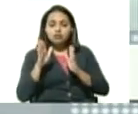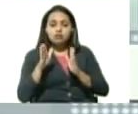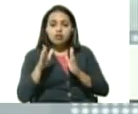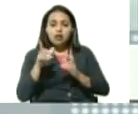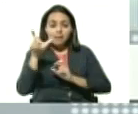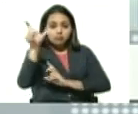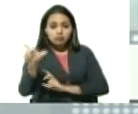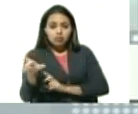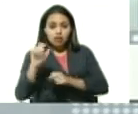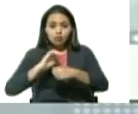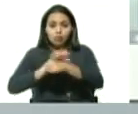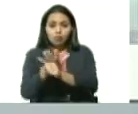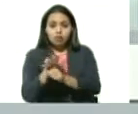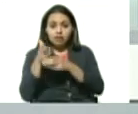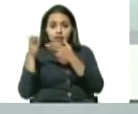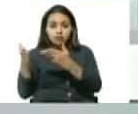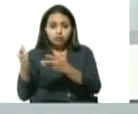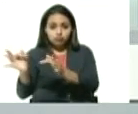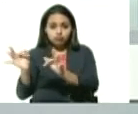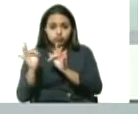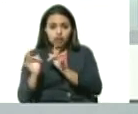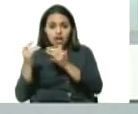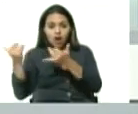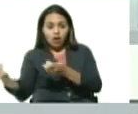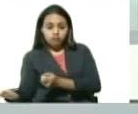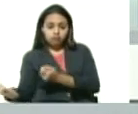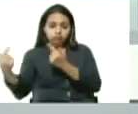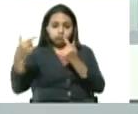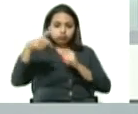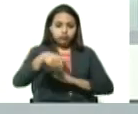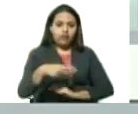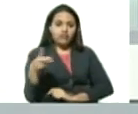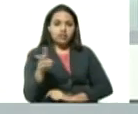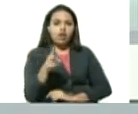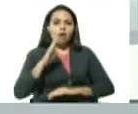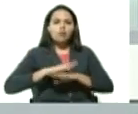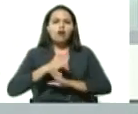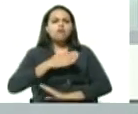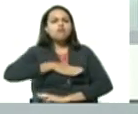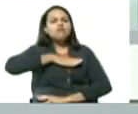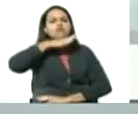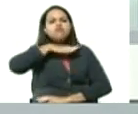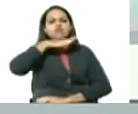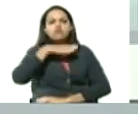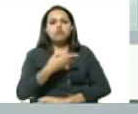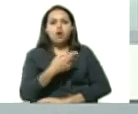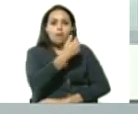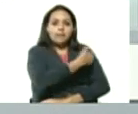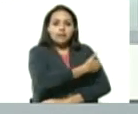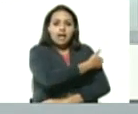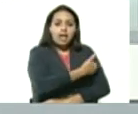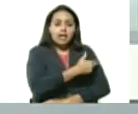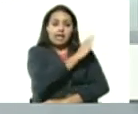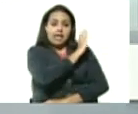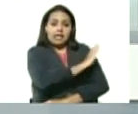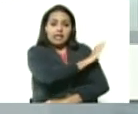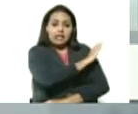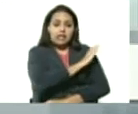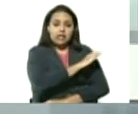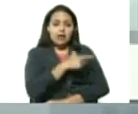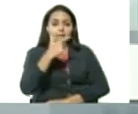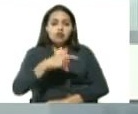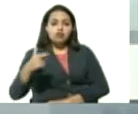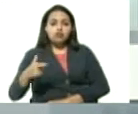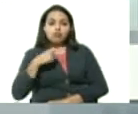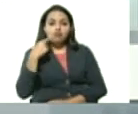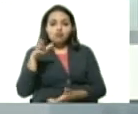y en Boavista está colapsado todos los hospitales todas las clínicas la gente se está muriendo en las calles nos los trajimos de